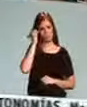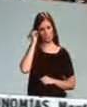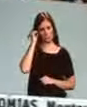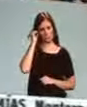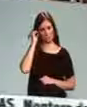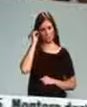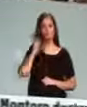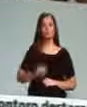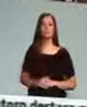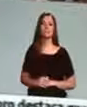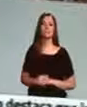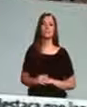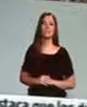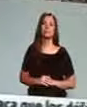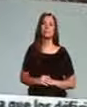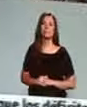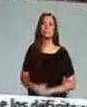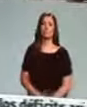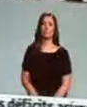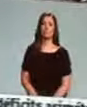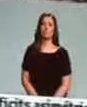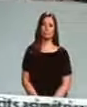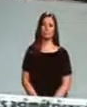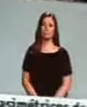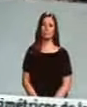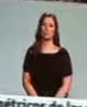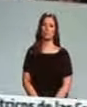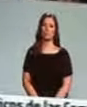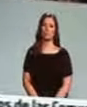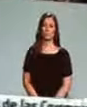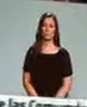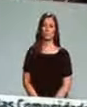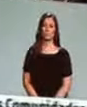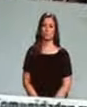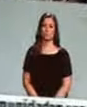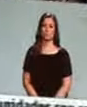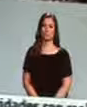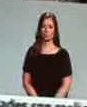muy bien, su señor. Son los delincuentes ellos.